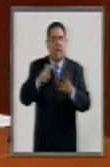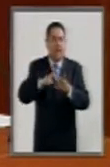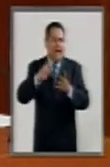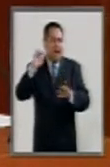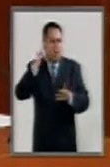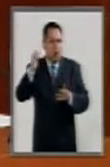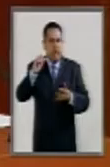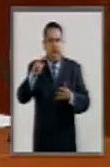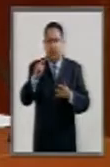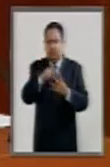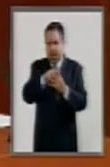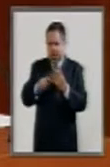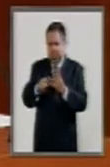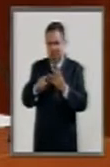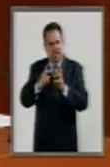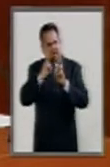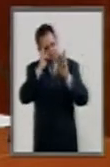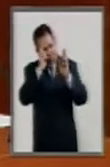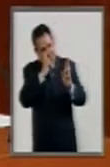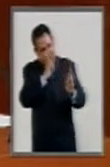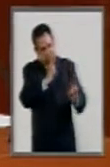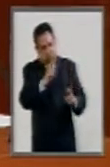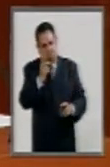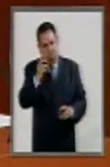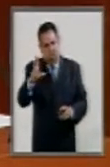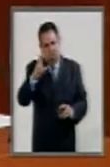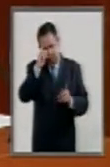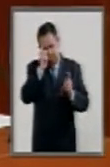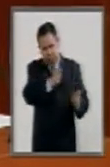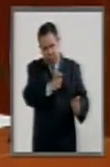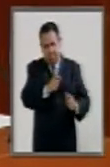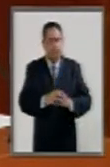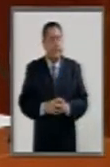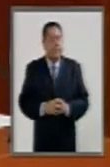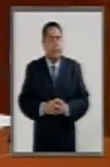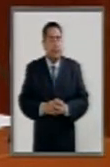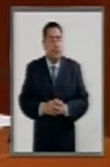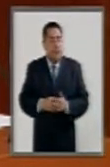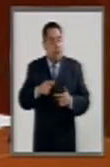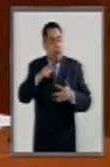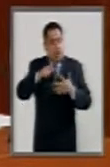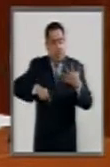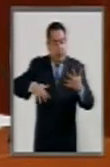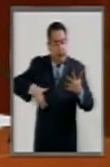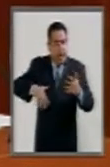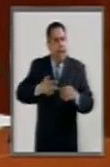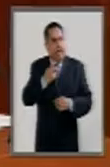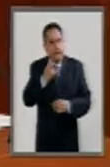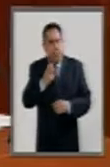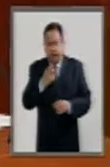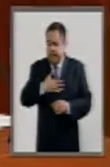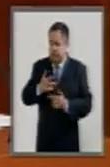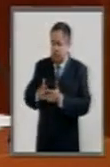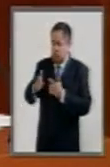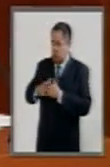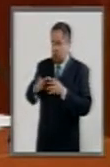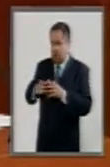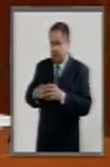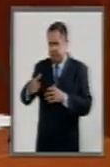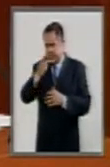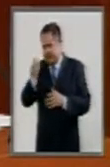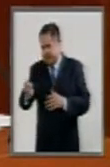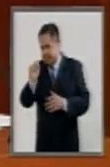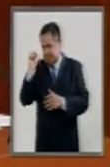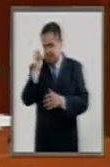California, entre otros. En mérito de lo anterior, en mi grupo parlamentario respaldamos esta